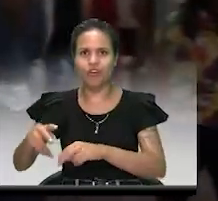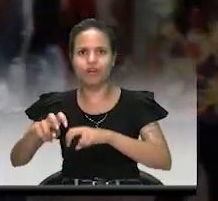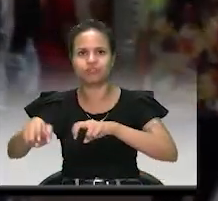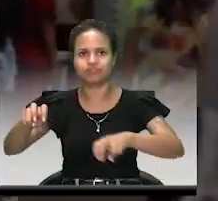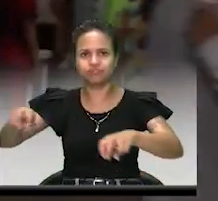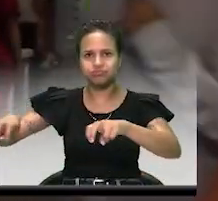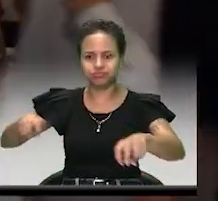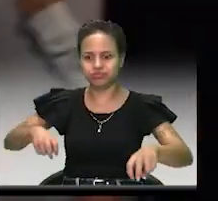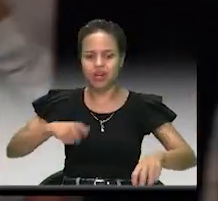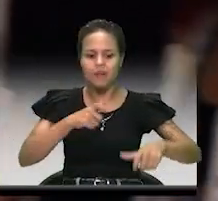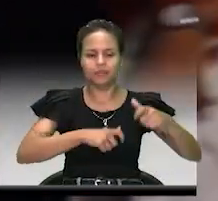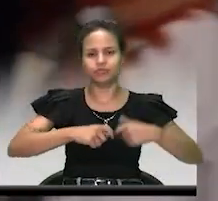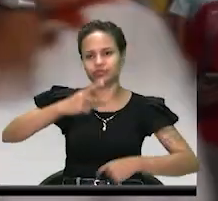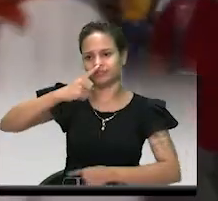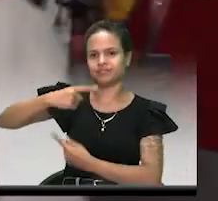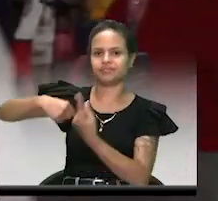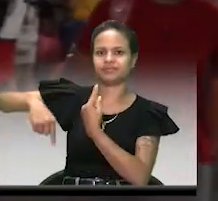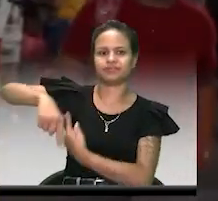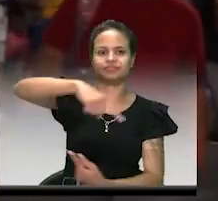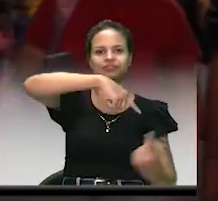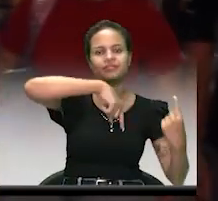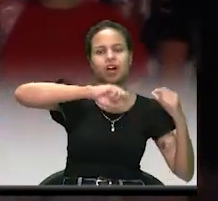disfrutan de nuestros alumbrados navideños.